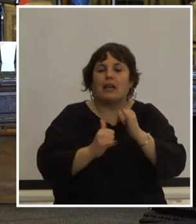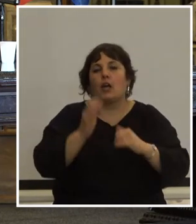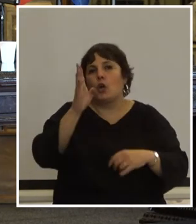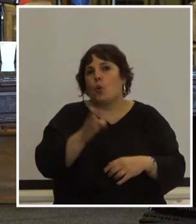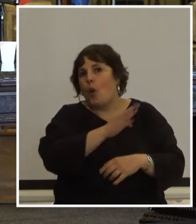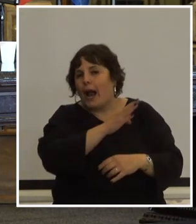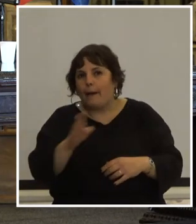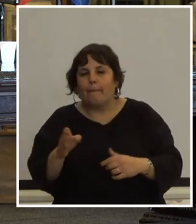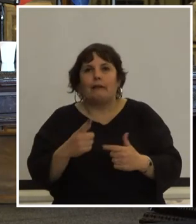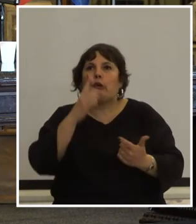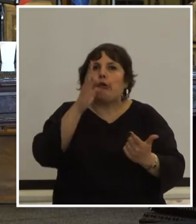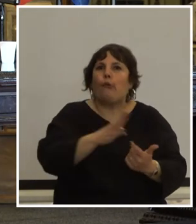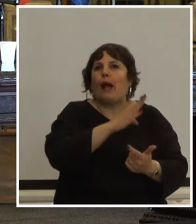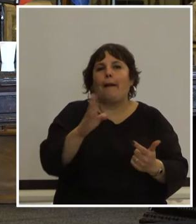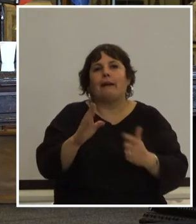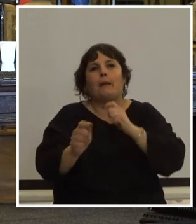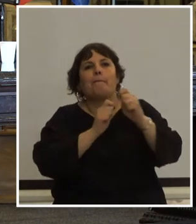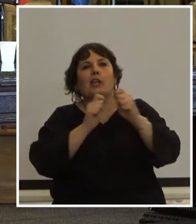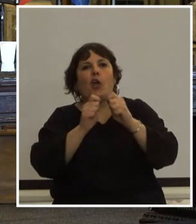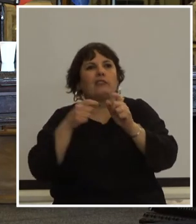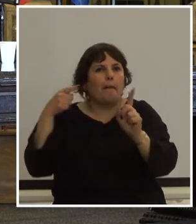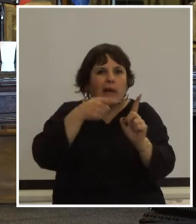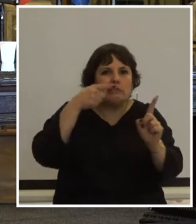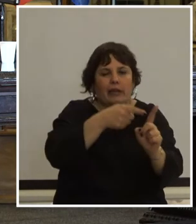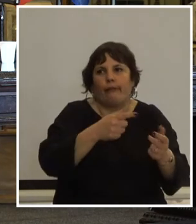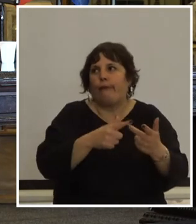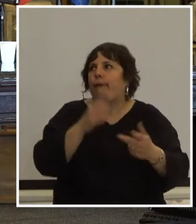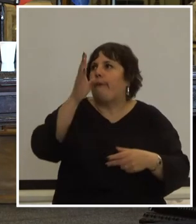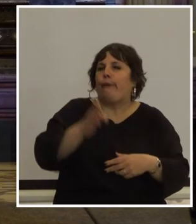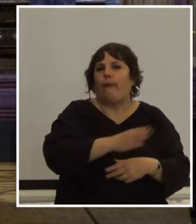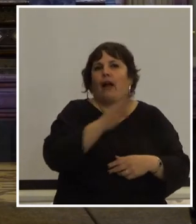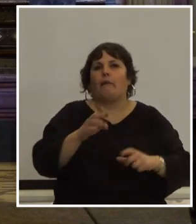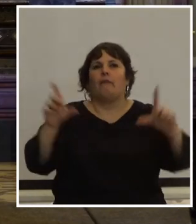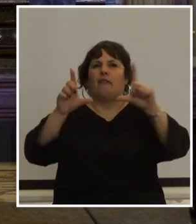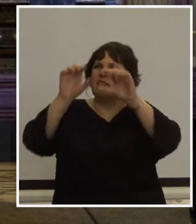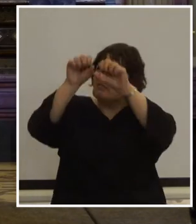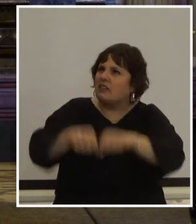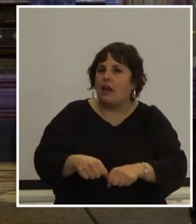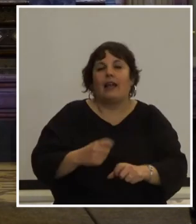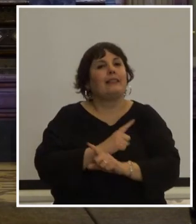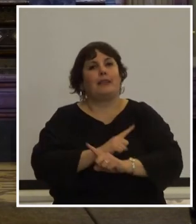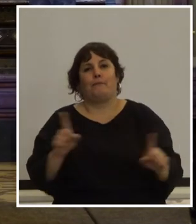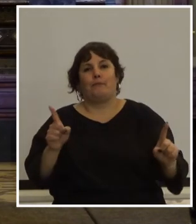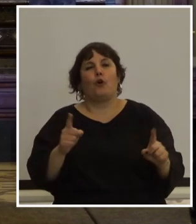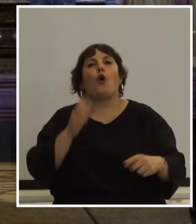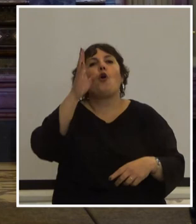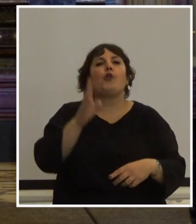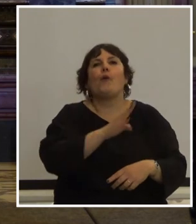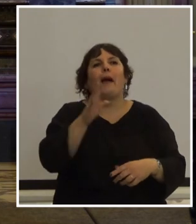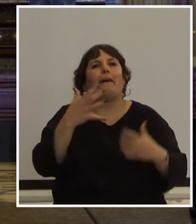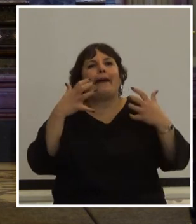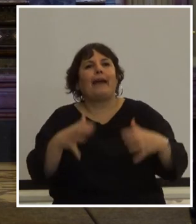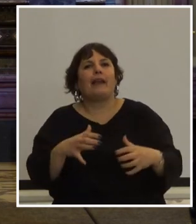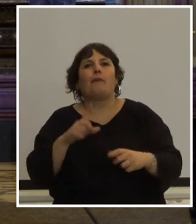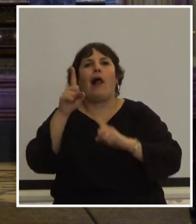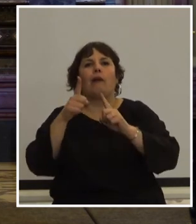nunca más periodistas perseguidos nunca más medios que cierran y tampoco nunca más queremos medios